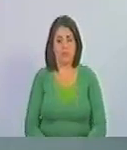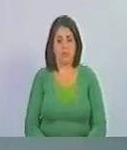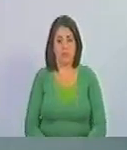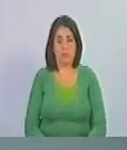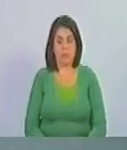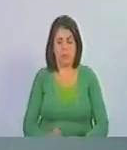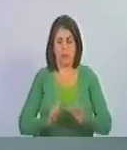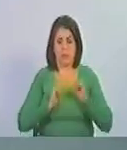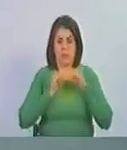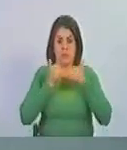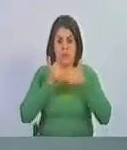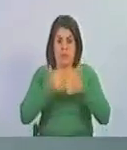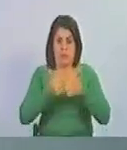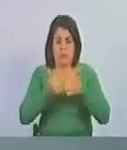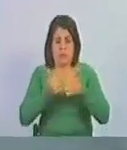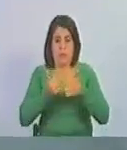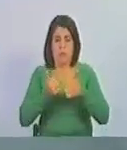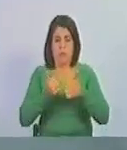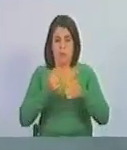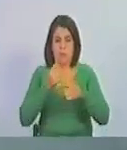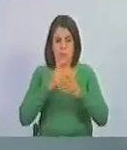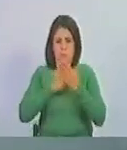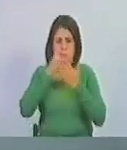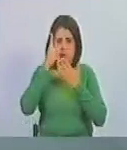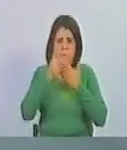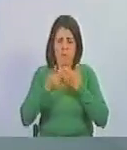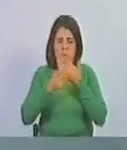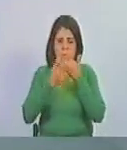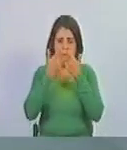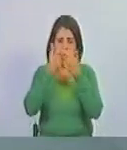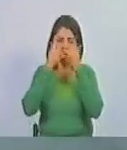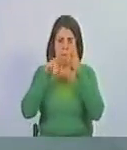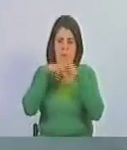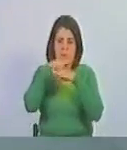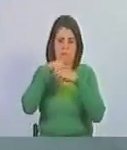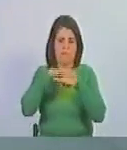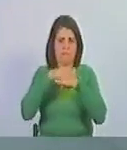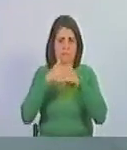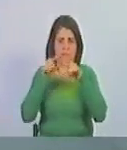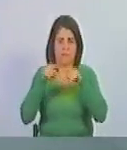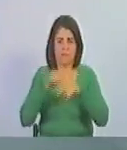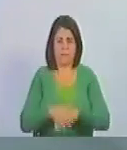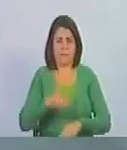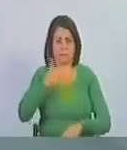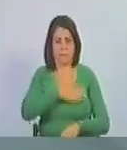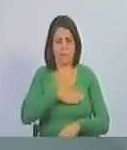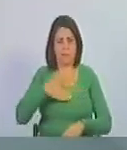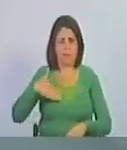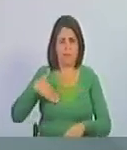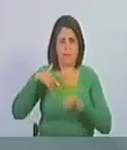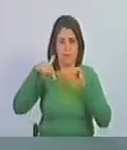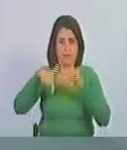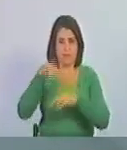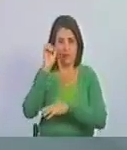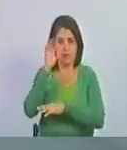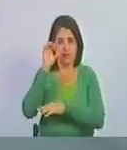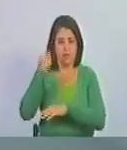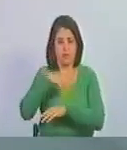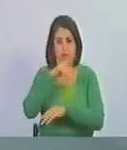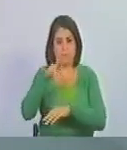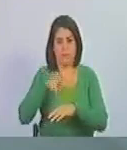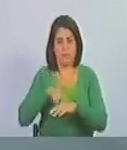dio inicio a una gesta de liberación nacional. Queremos, desde este Parlamento,